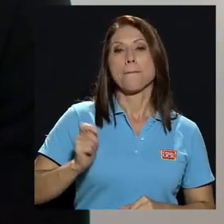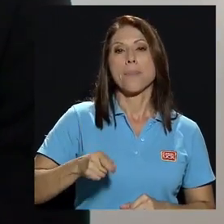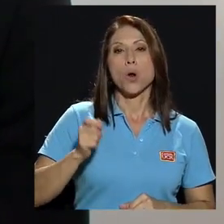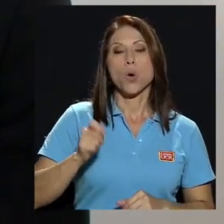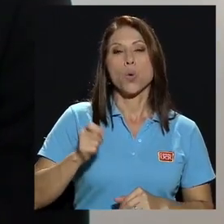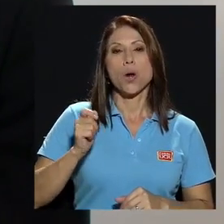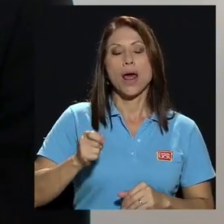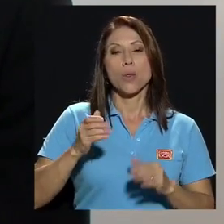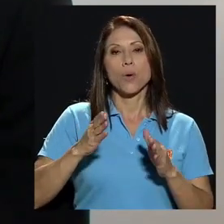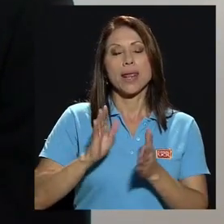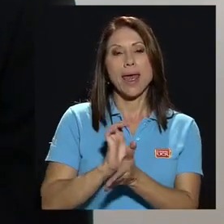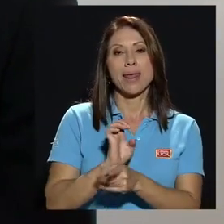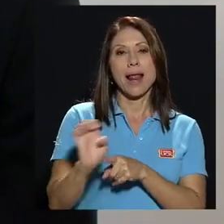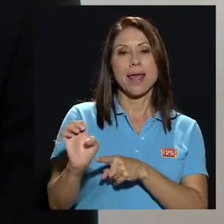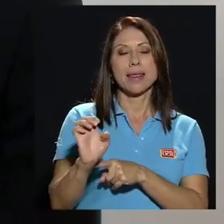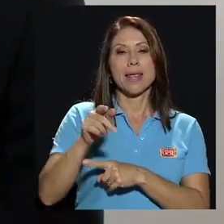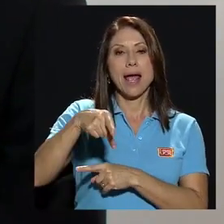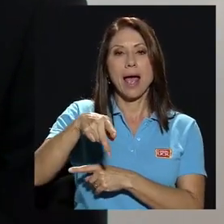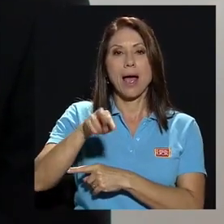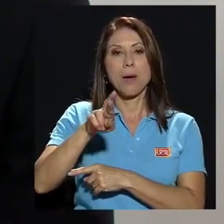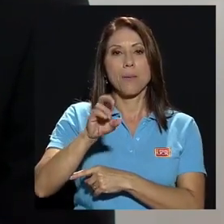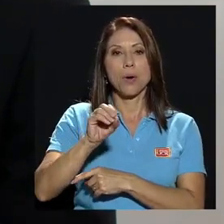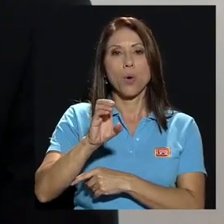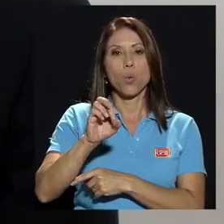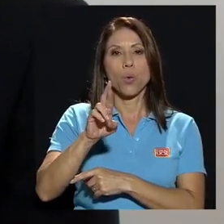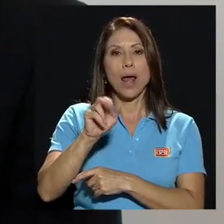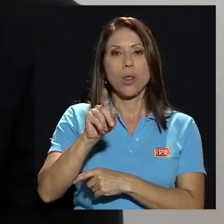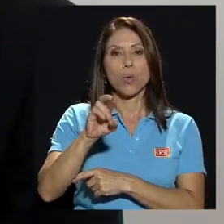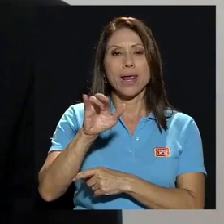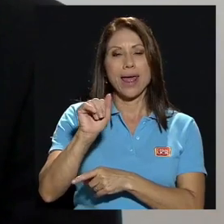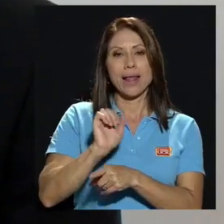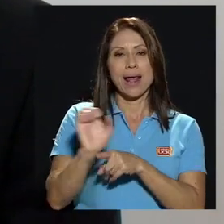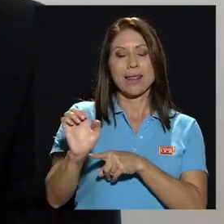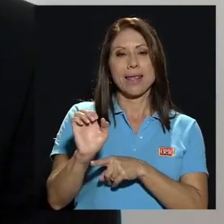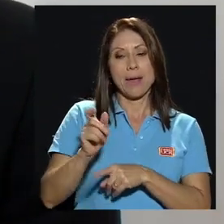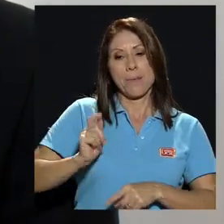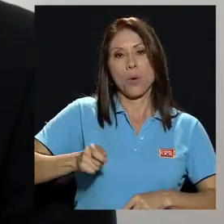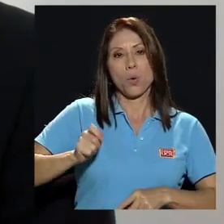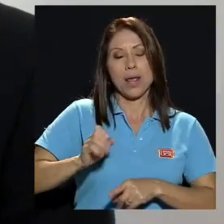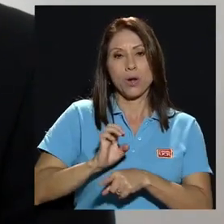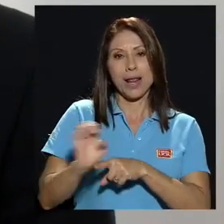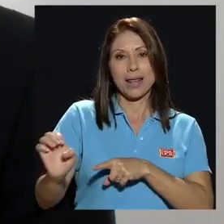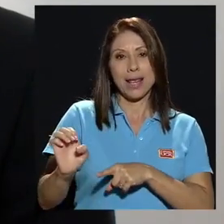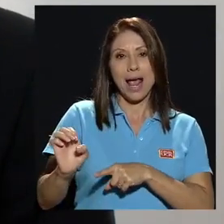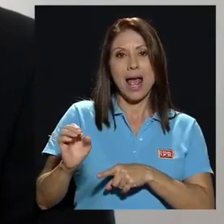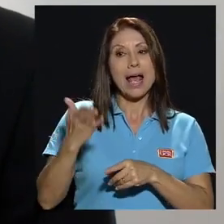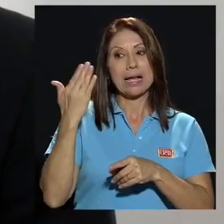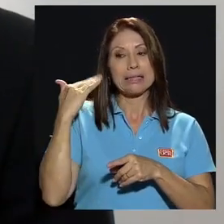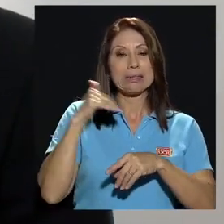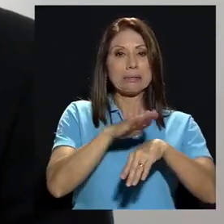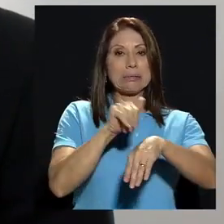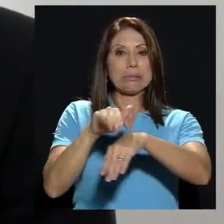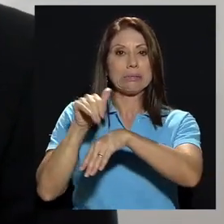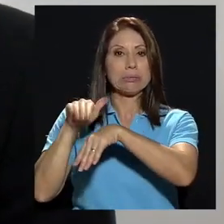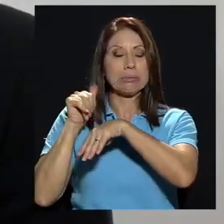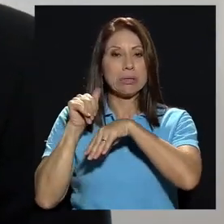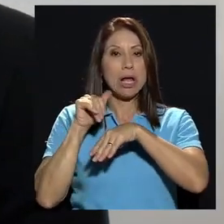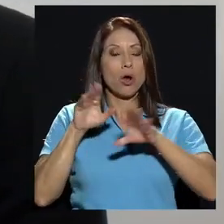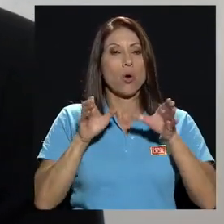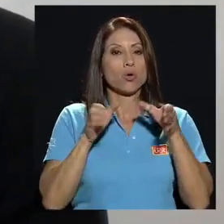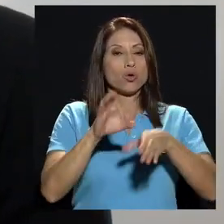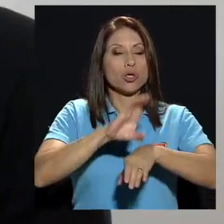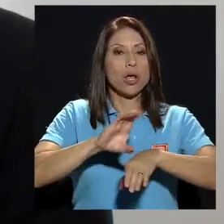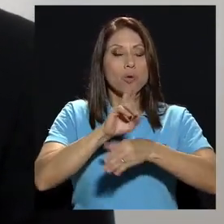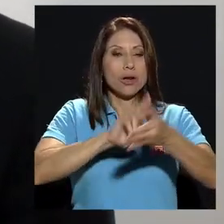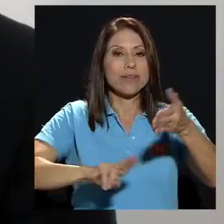emitió recientemente un informe en el que insta al Consejo Universitario a que se convoque una asamblea publicitaria y que la